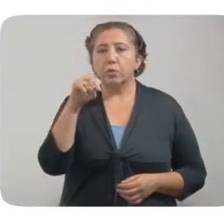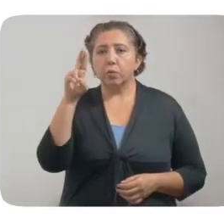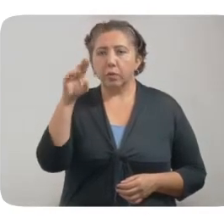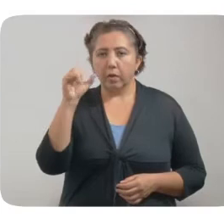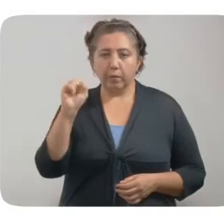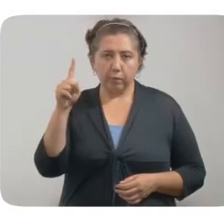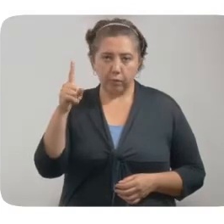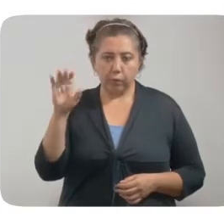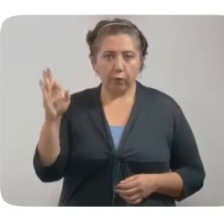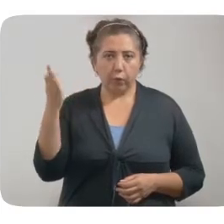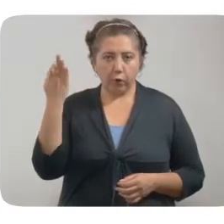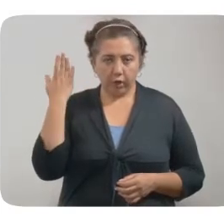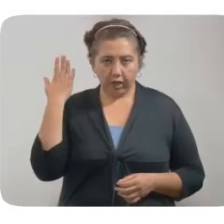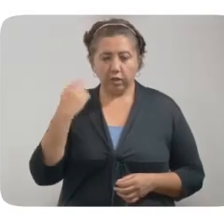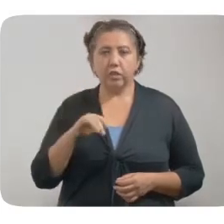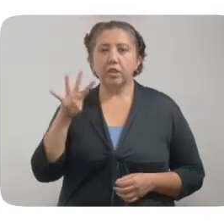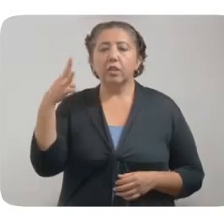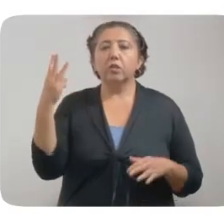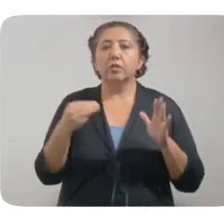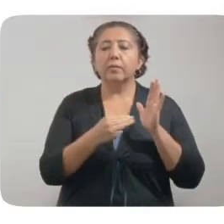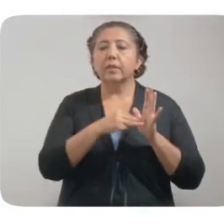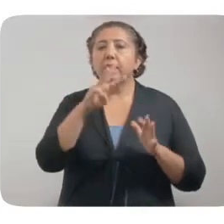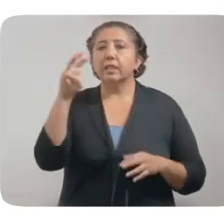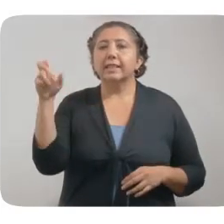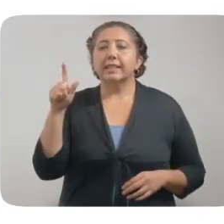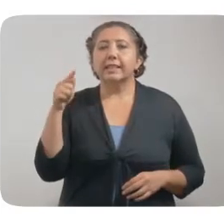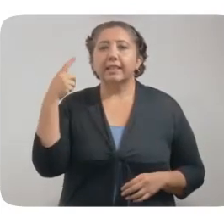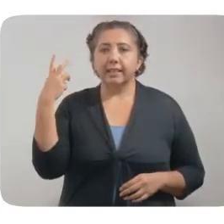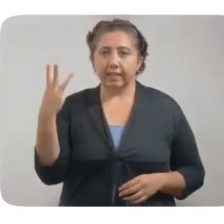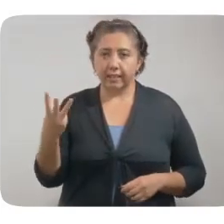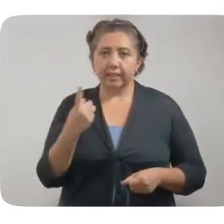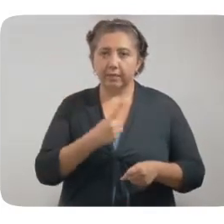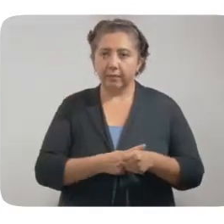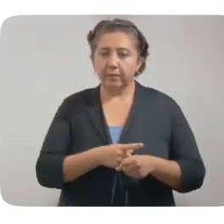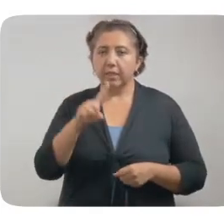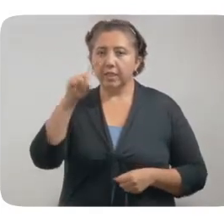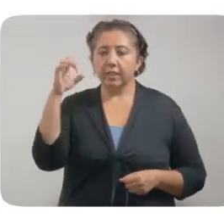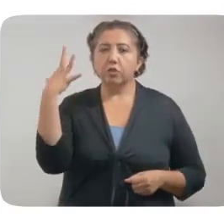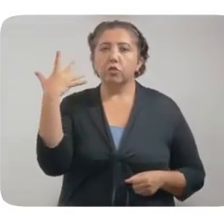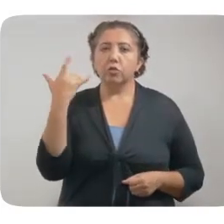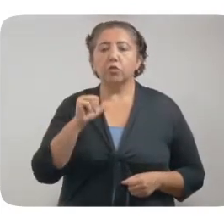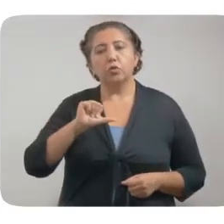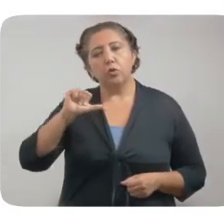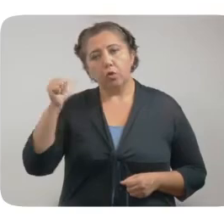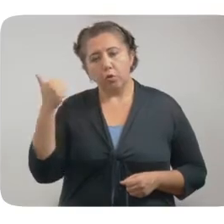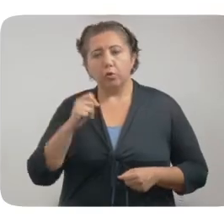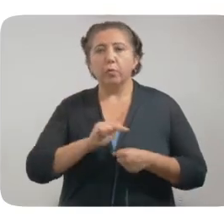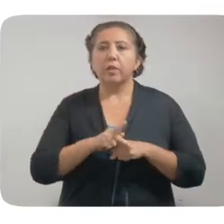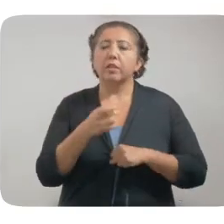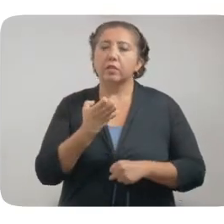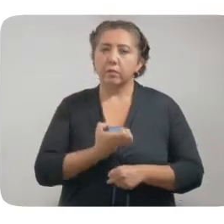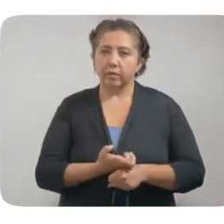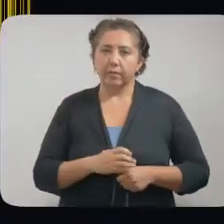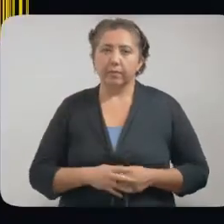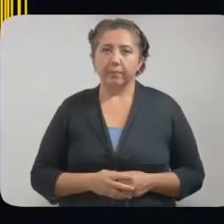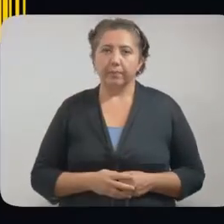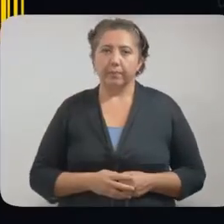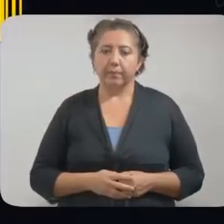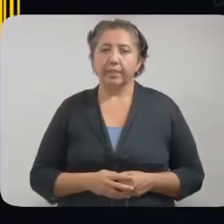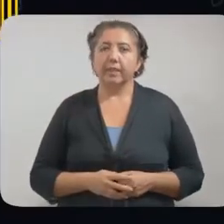y Unforaño. De los 14.373 casos positivos, 150 son de otro país u otro estado.